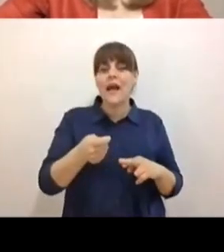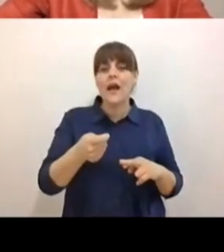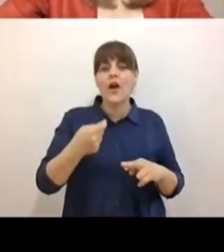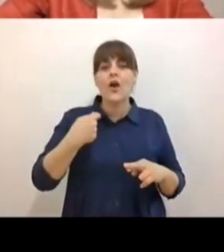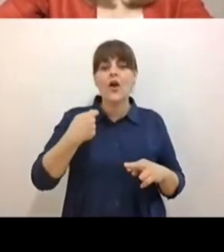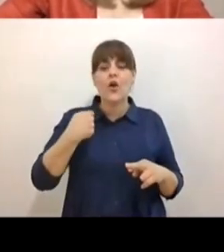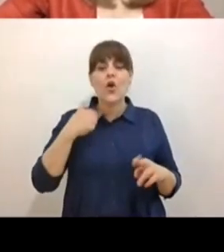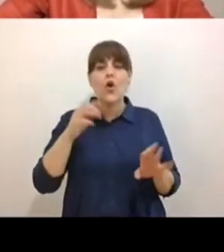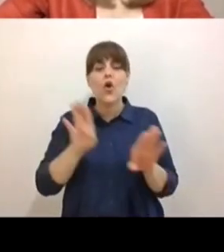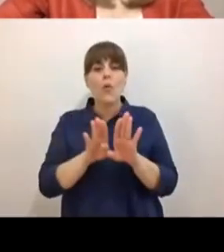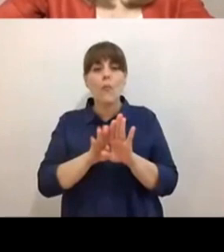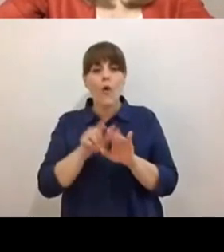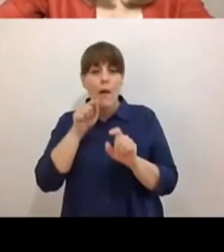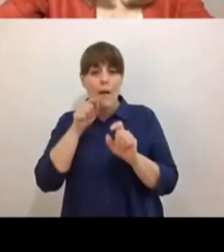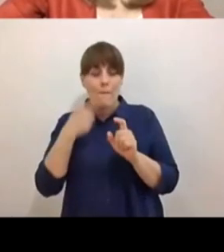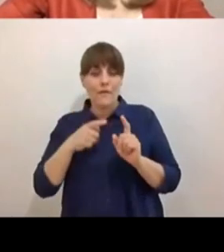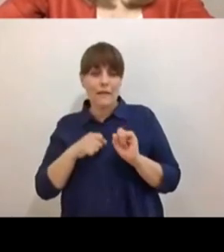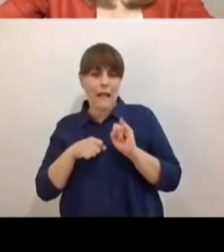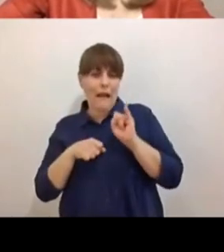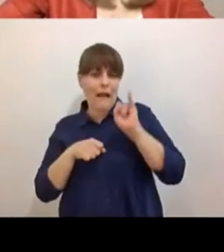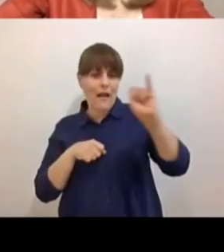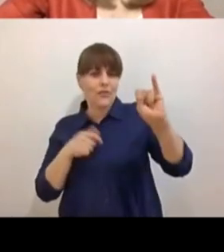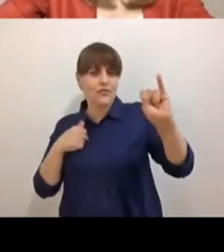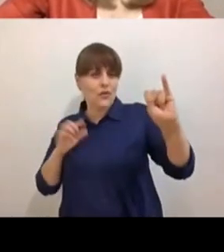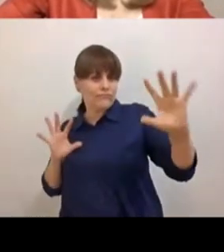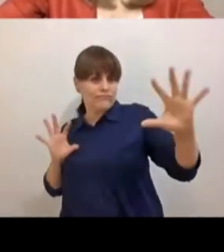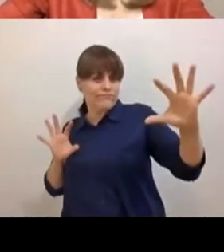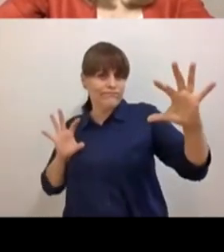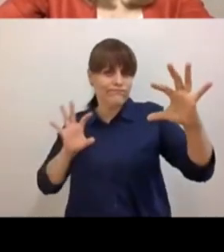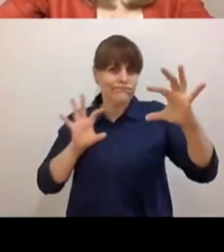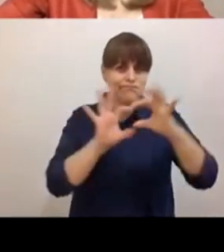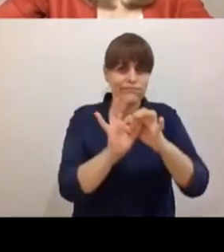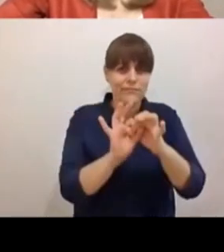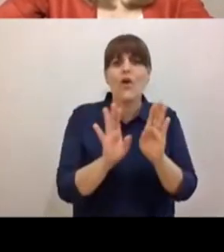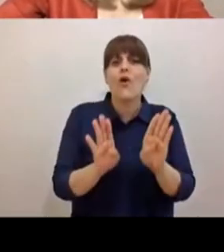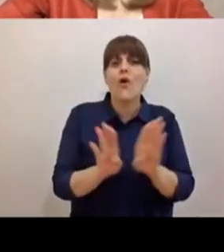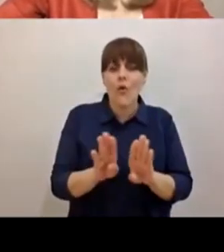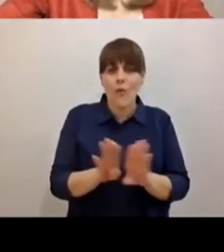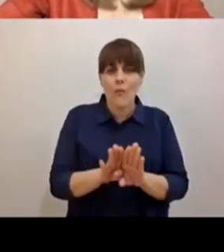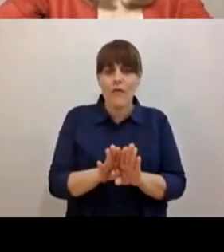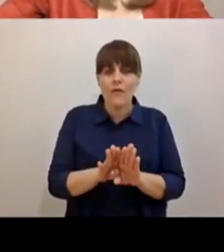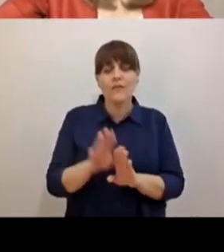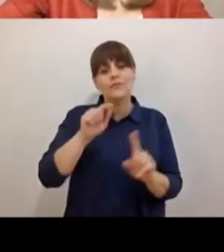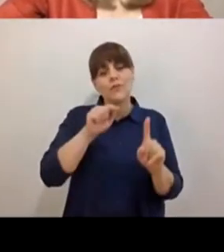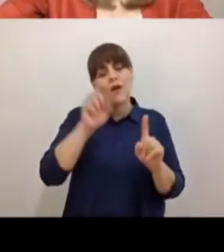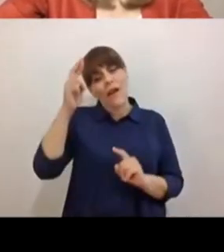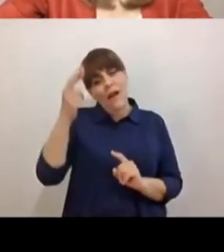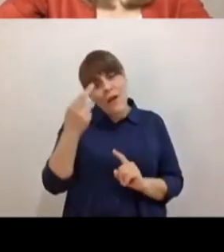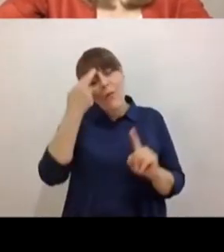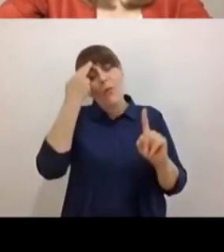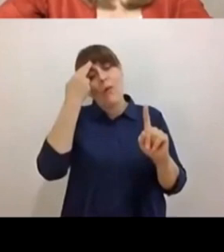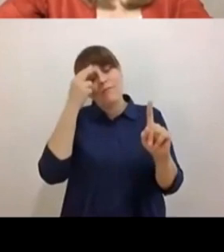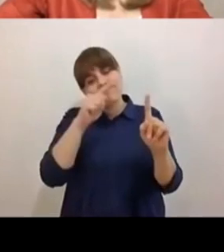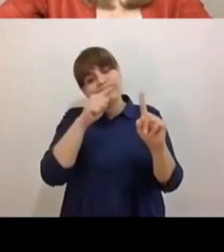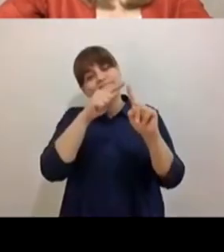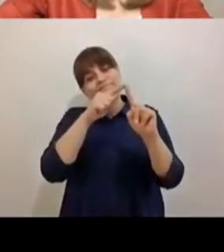esa persona que no está hoy, o que a lo mejor ya no estará, desde poder recordarlo y poder evocarlo y poder